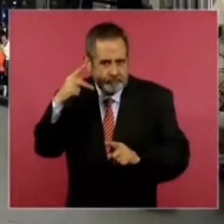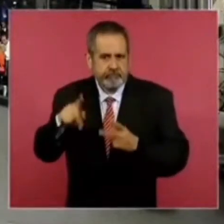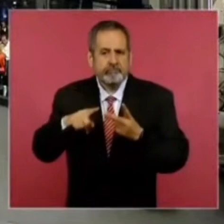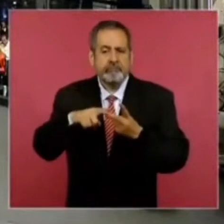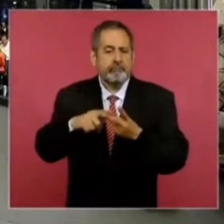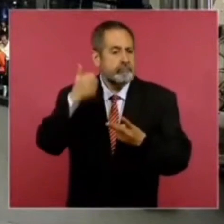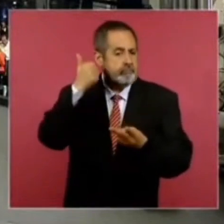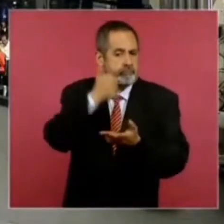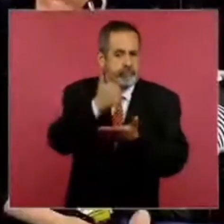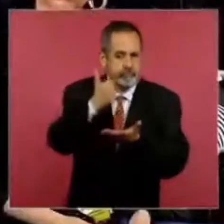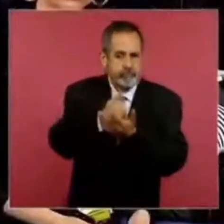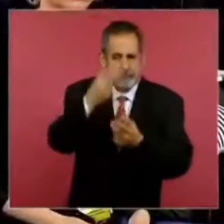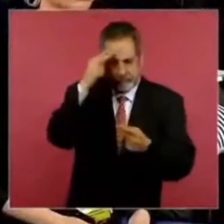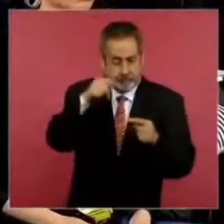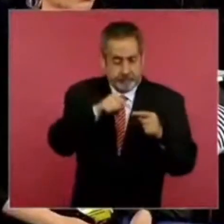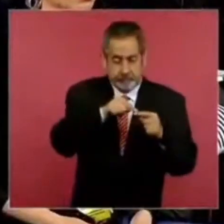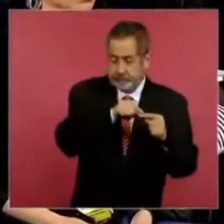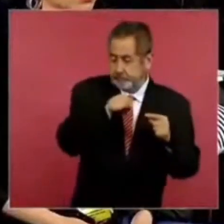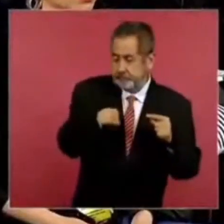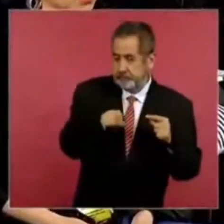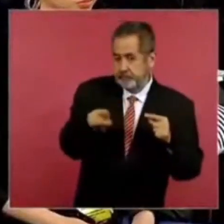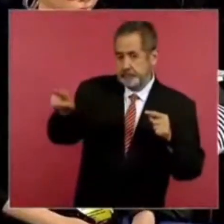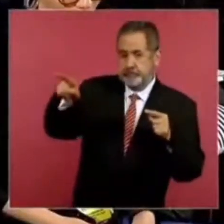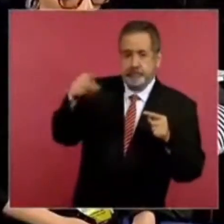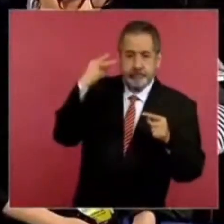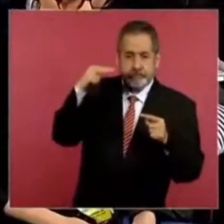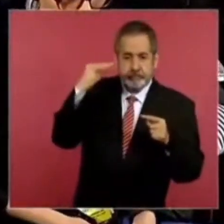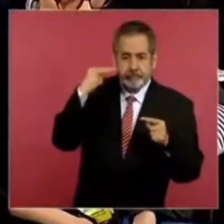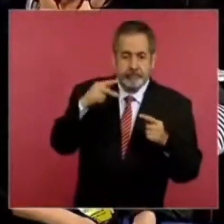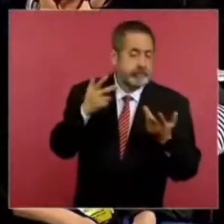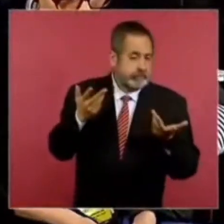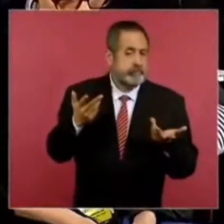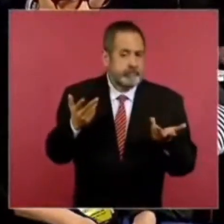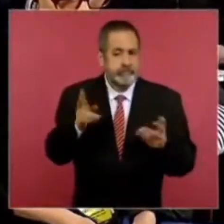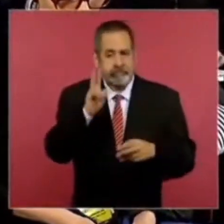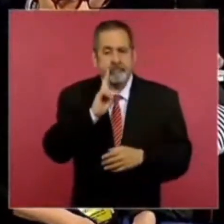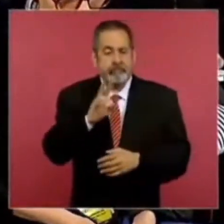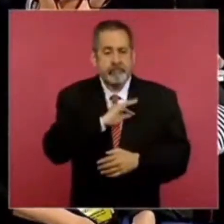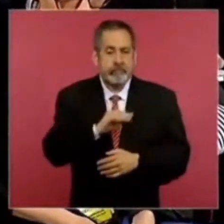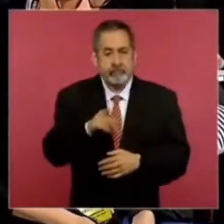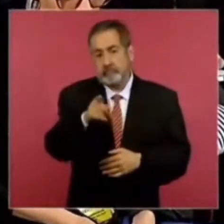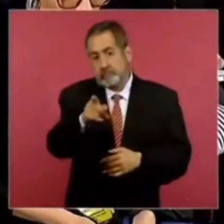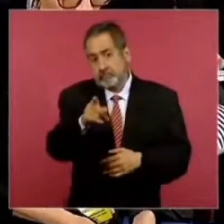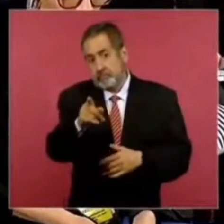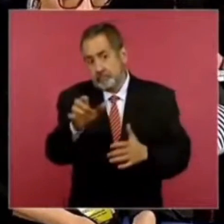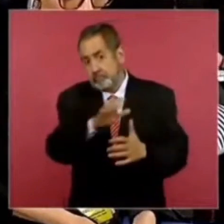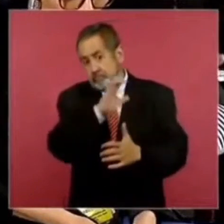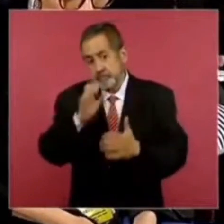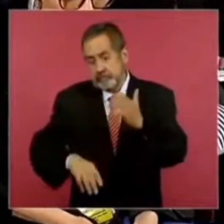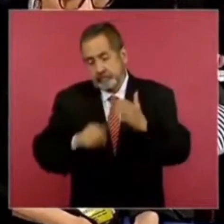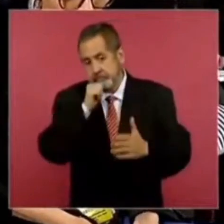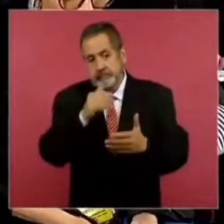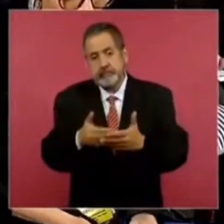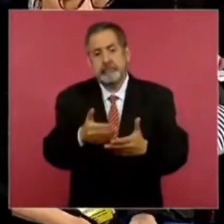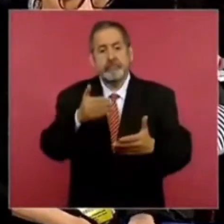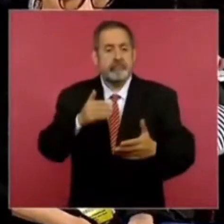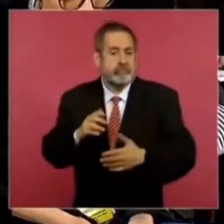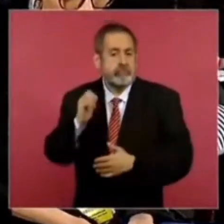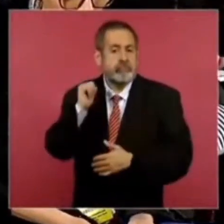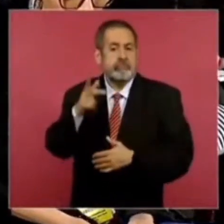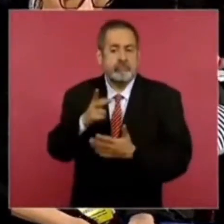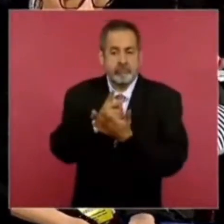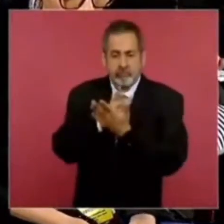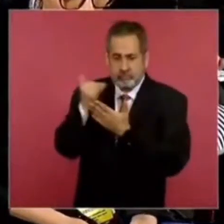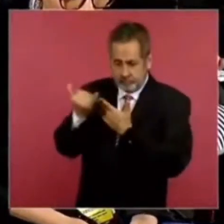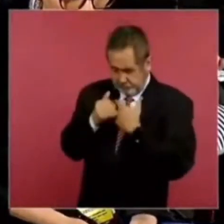Ciudad de México, Veracruz. Entonces, ¿habría posibilidad, digamos, antes de que usted concluya, de tener algún proyecto